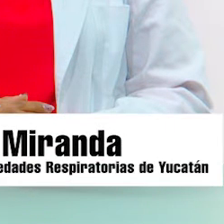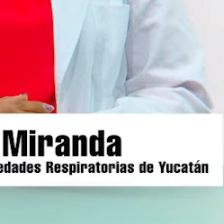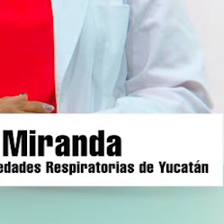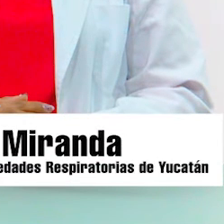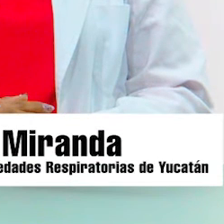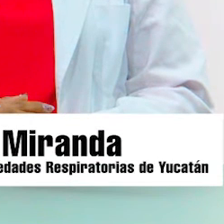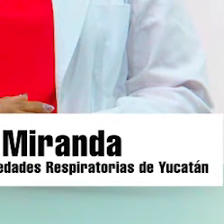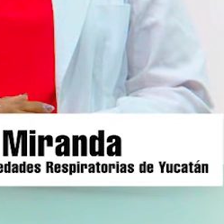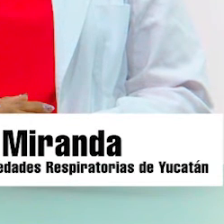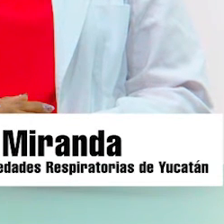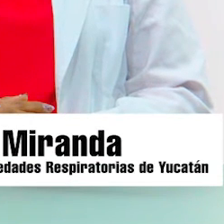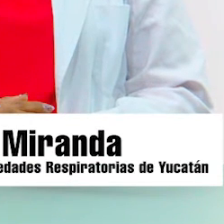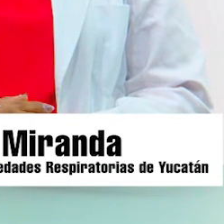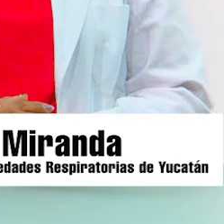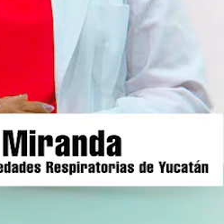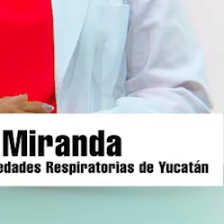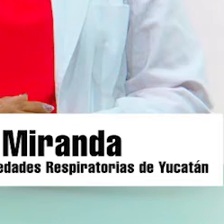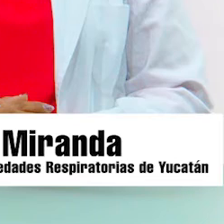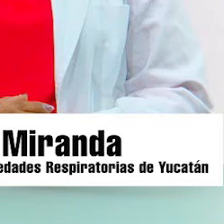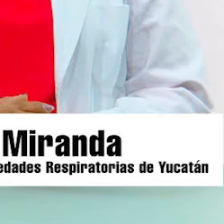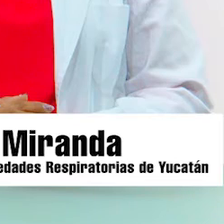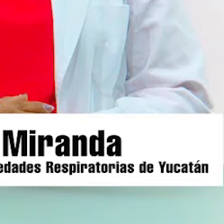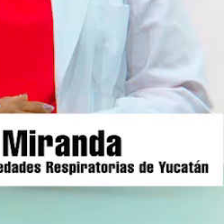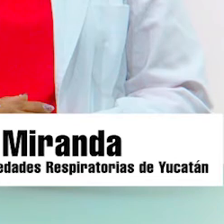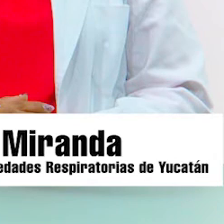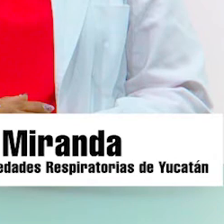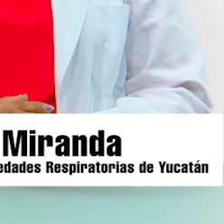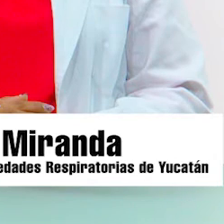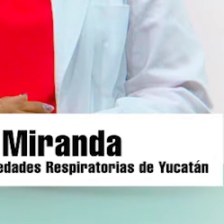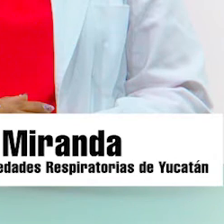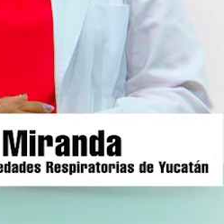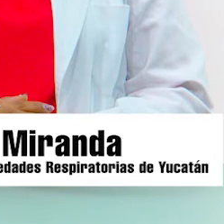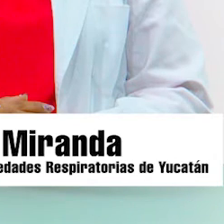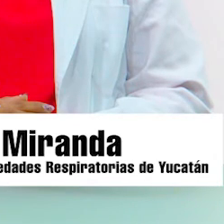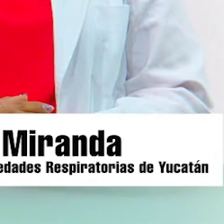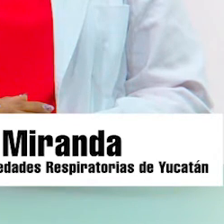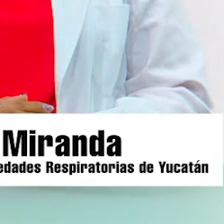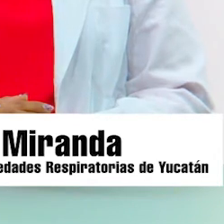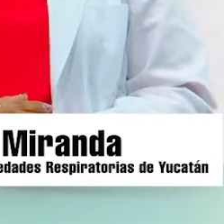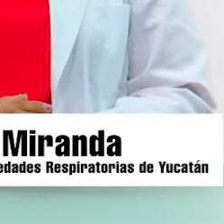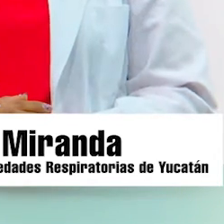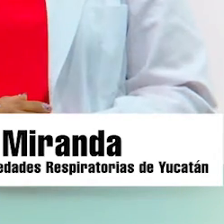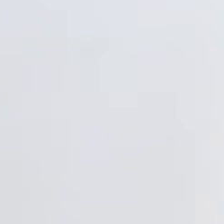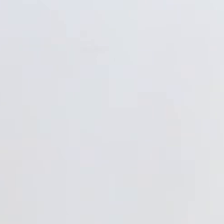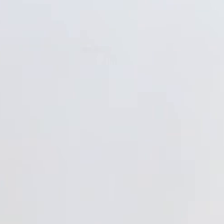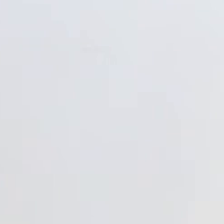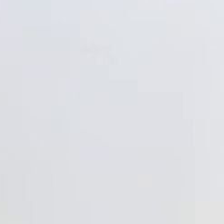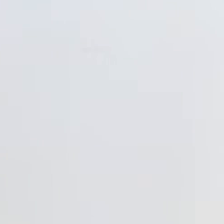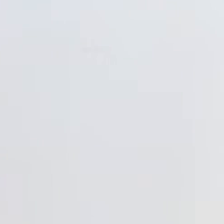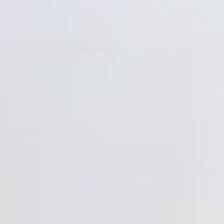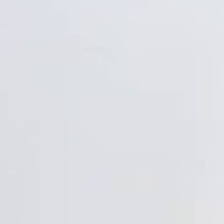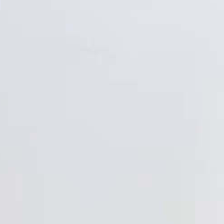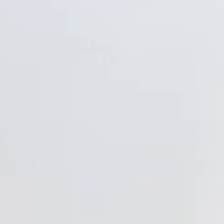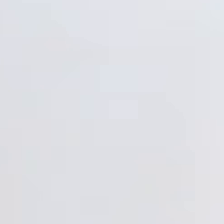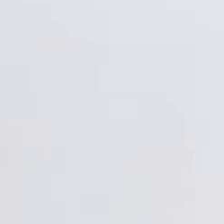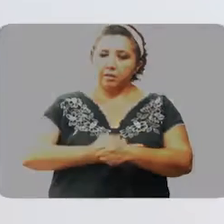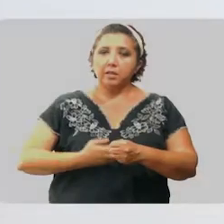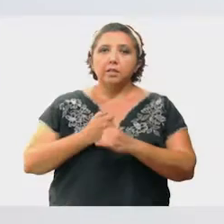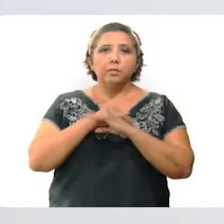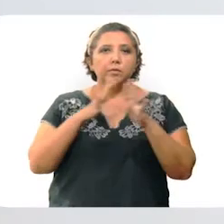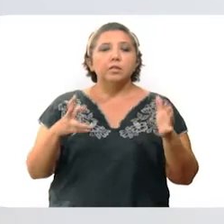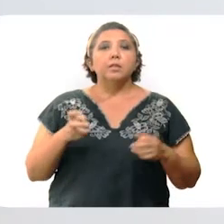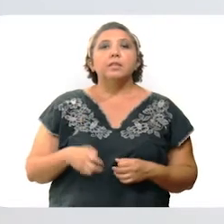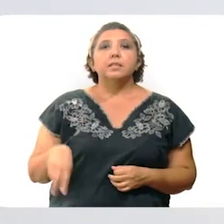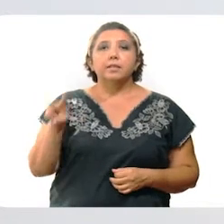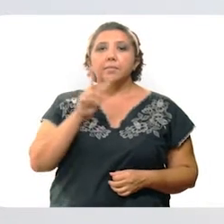Buenas tardes. En este momento haremos el reporte diario relacionado con el COVID-19. Doctora Patti, por favor. Gracias, doctor. Buenas tardes. Este es el